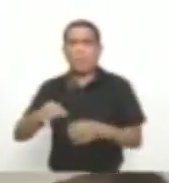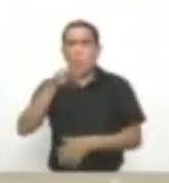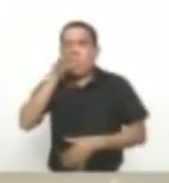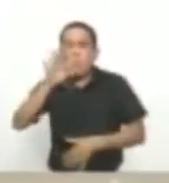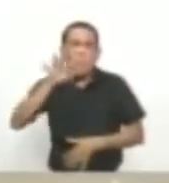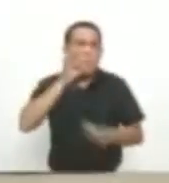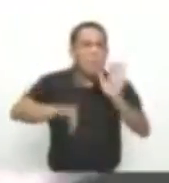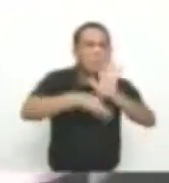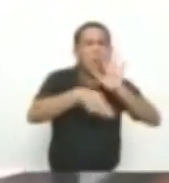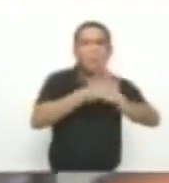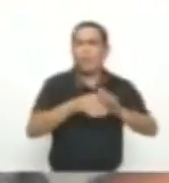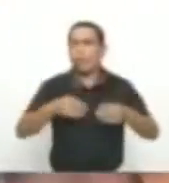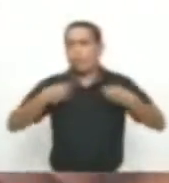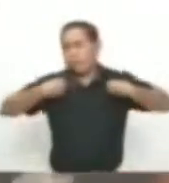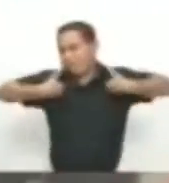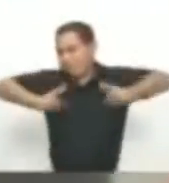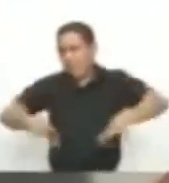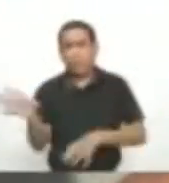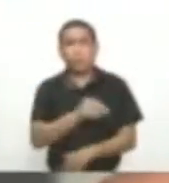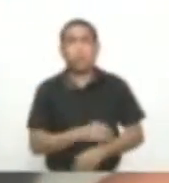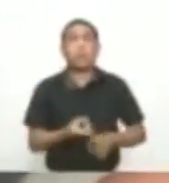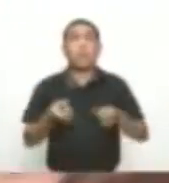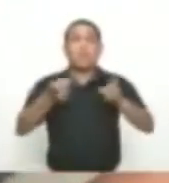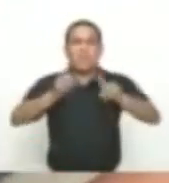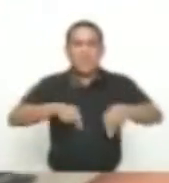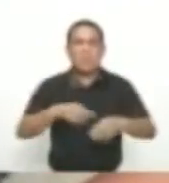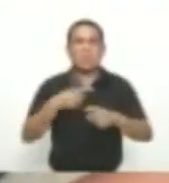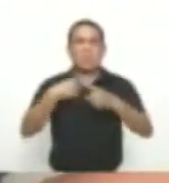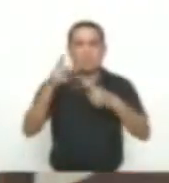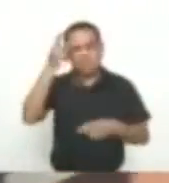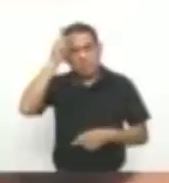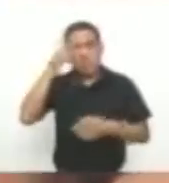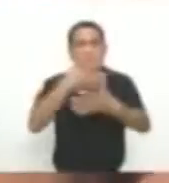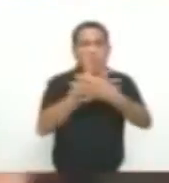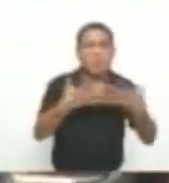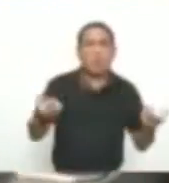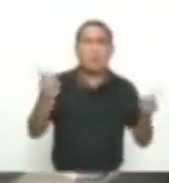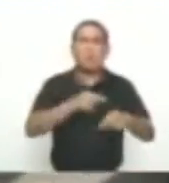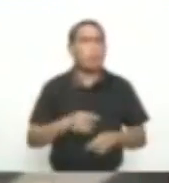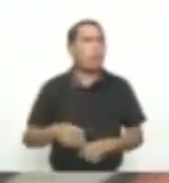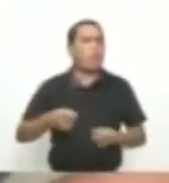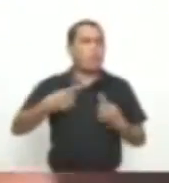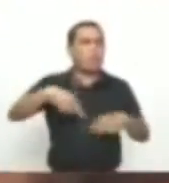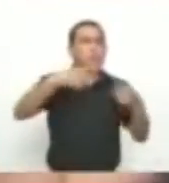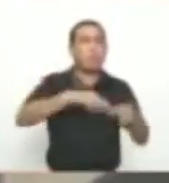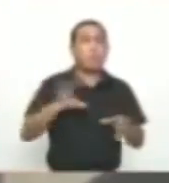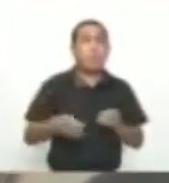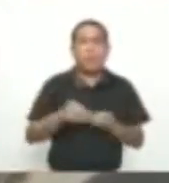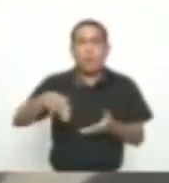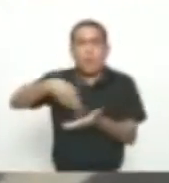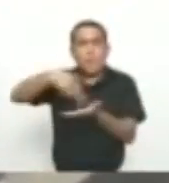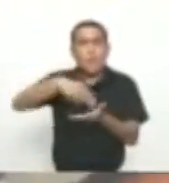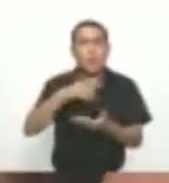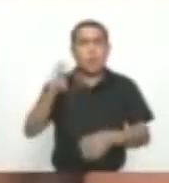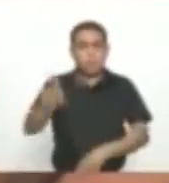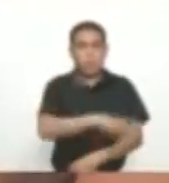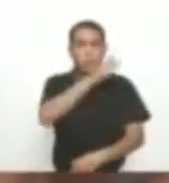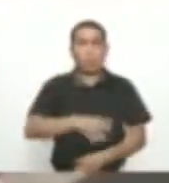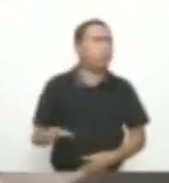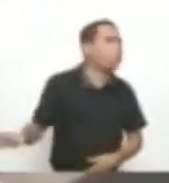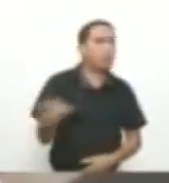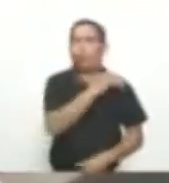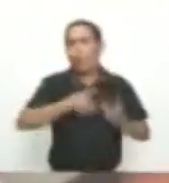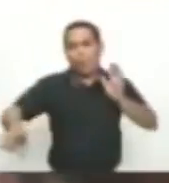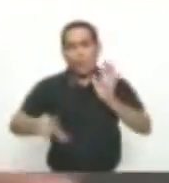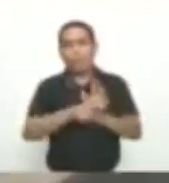Hay marihuana Por todas partes Y la prostitución La droga Los bailes Yo digo que si prohibieron Los bailes Es en general Tiene que haber